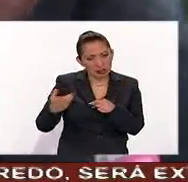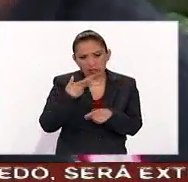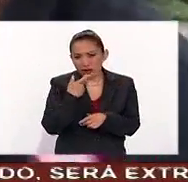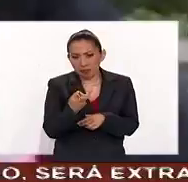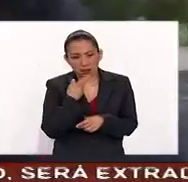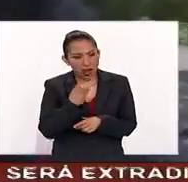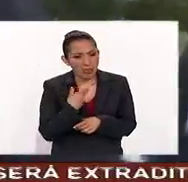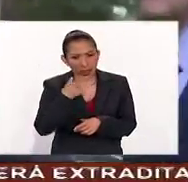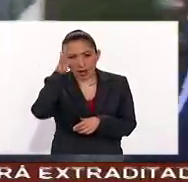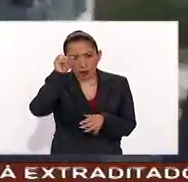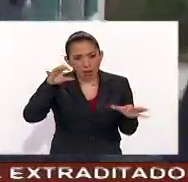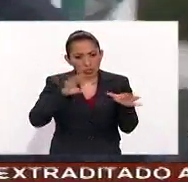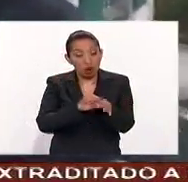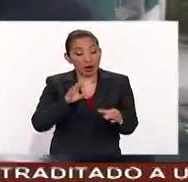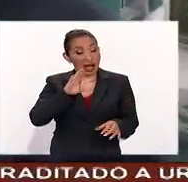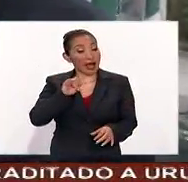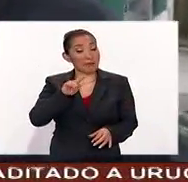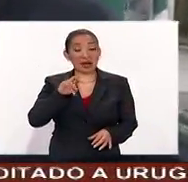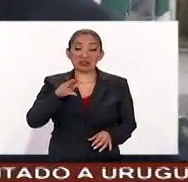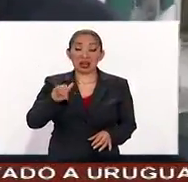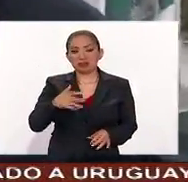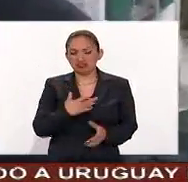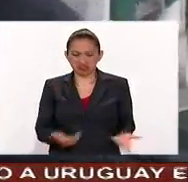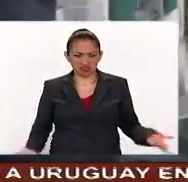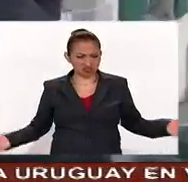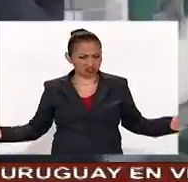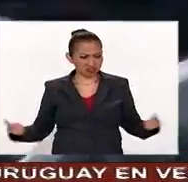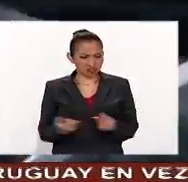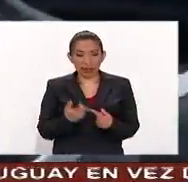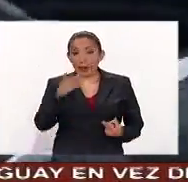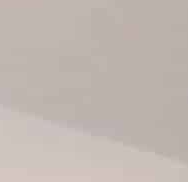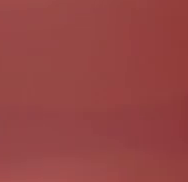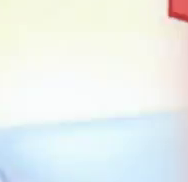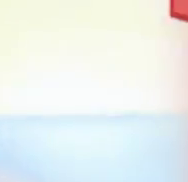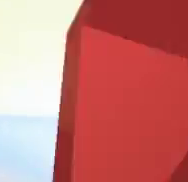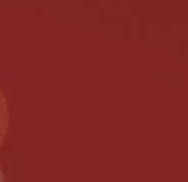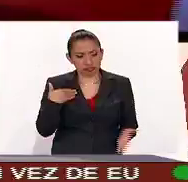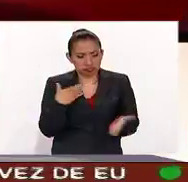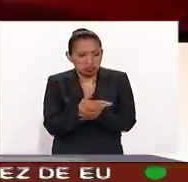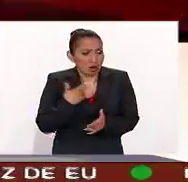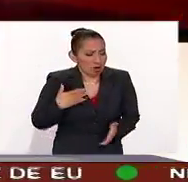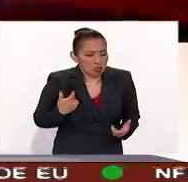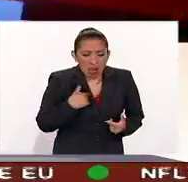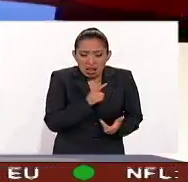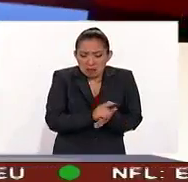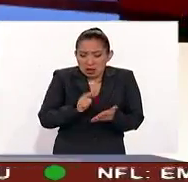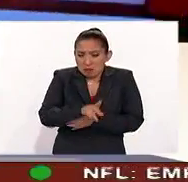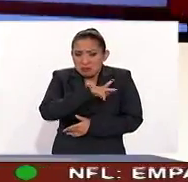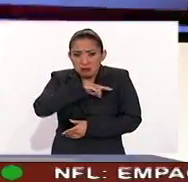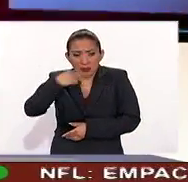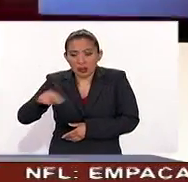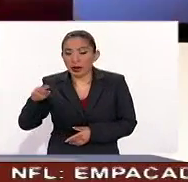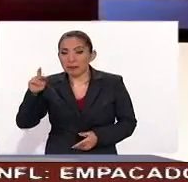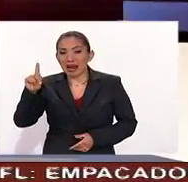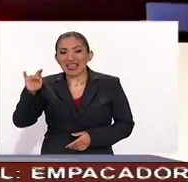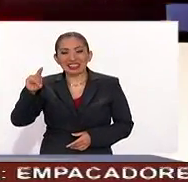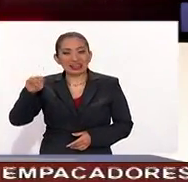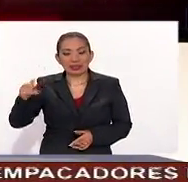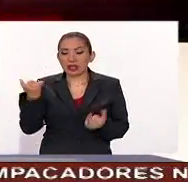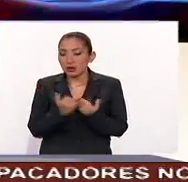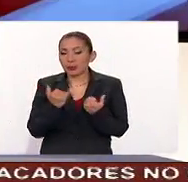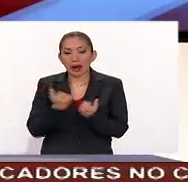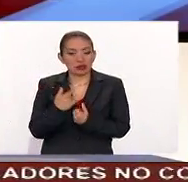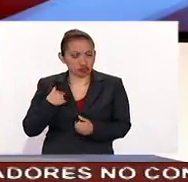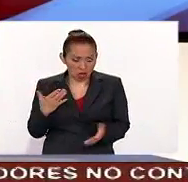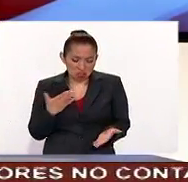de el acuerdo de caballeros entonces dice que Blatter va a pelear para limpiar su nombre Platini dijo lo mismo que esto es